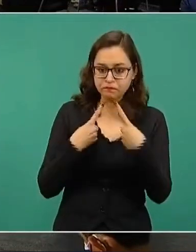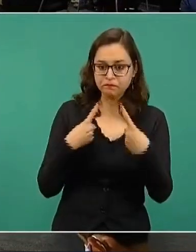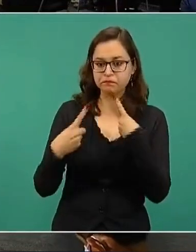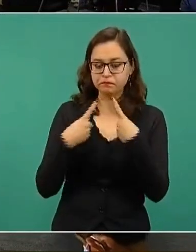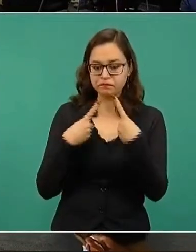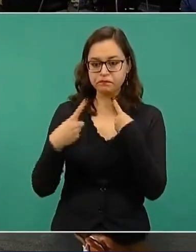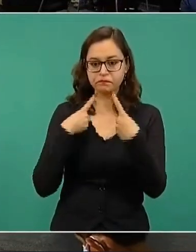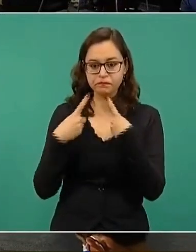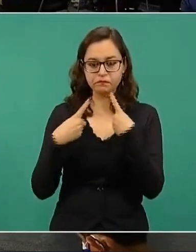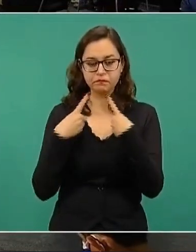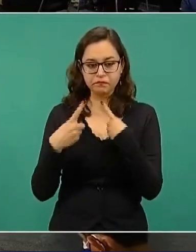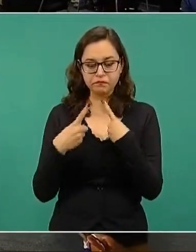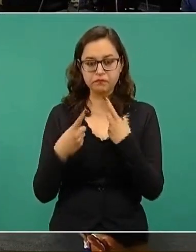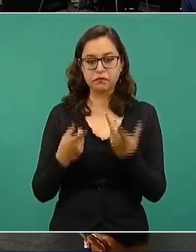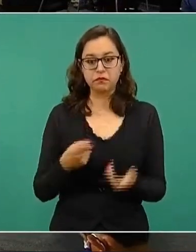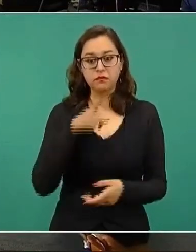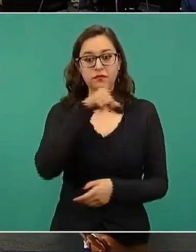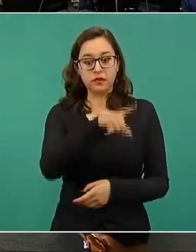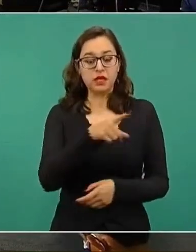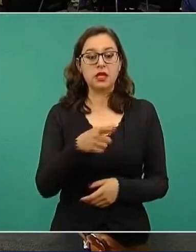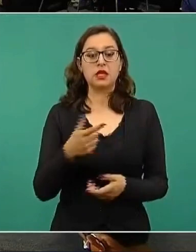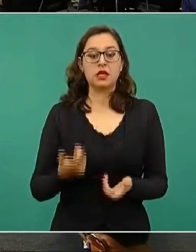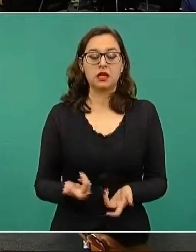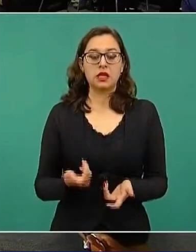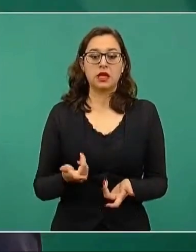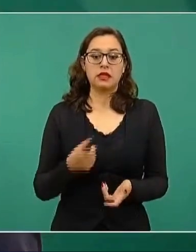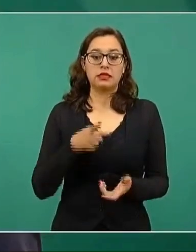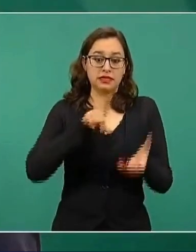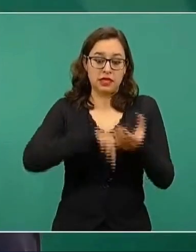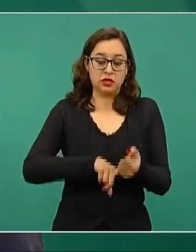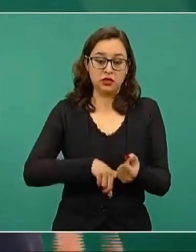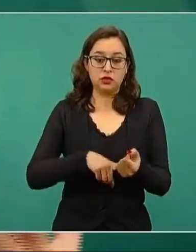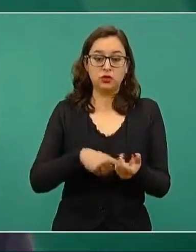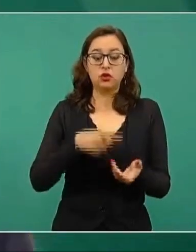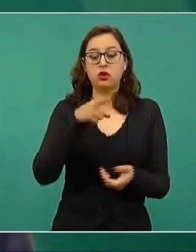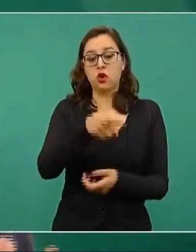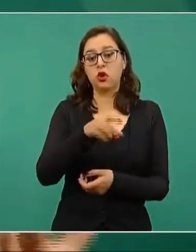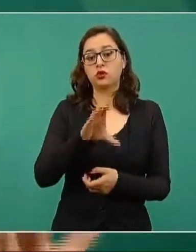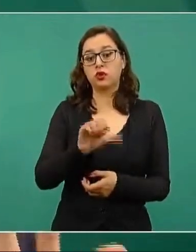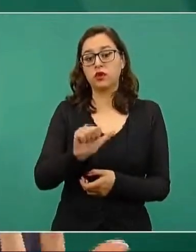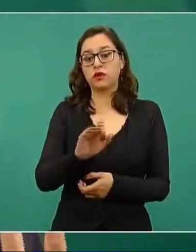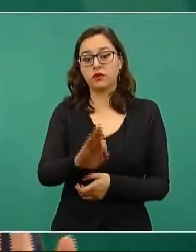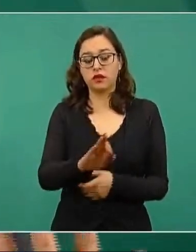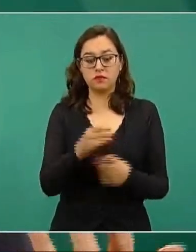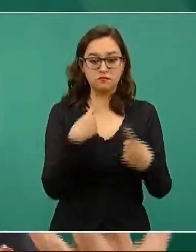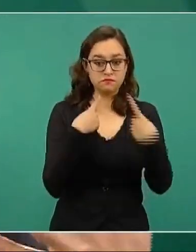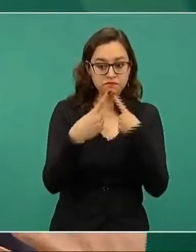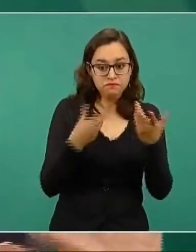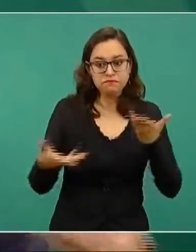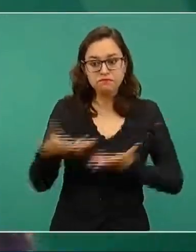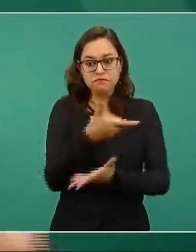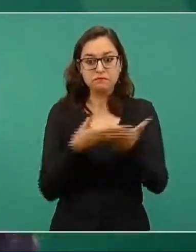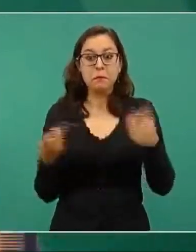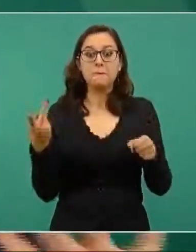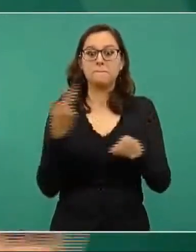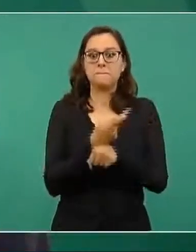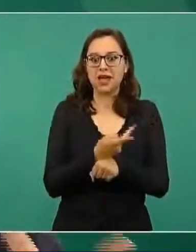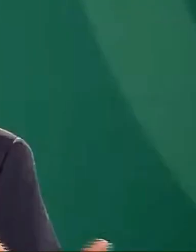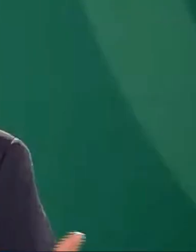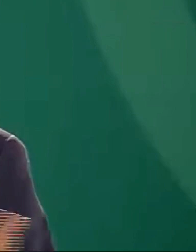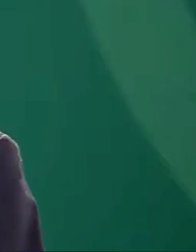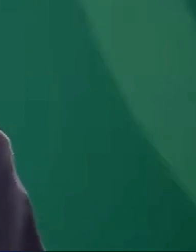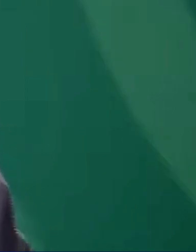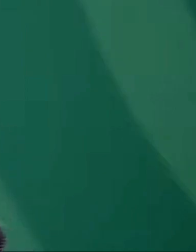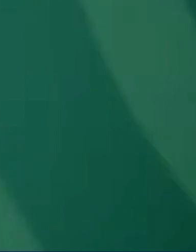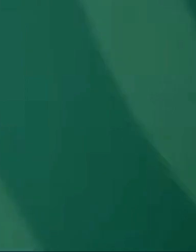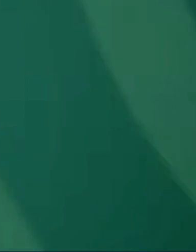el Poder Judicial a través del Consejo de la Judicatura y se está analizando un fenómeno de contradicción de tesis. ¿Qué quiere